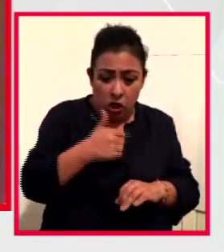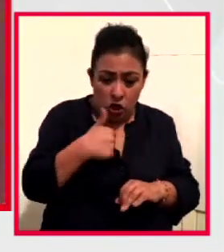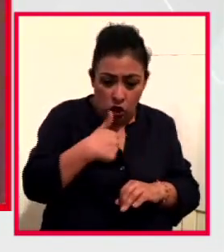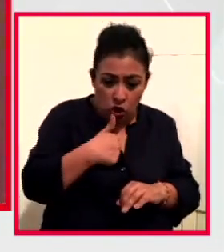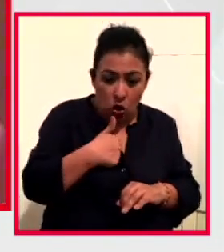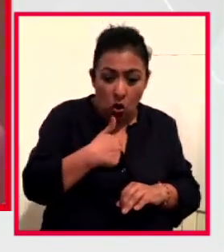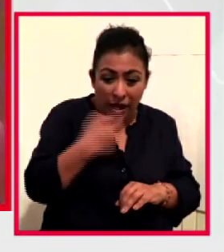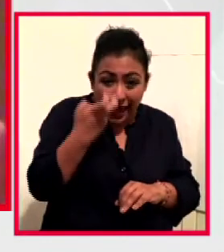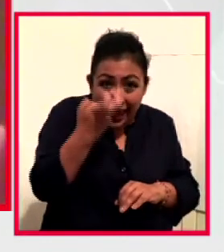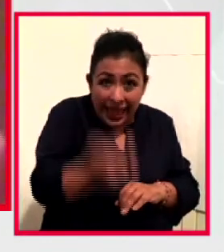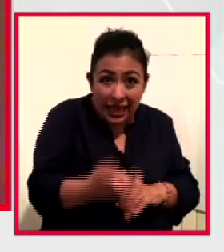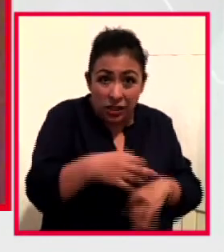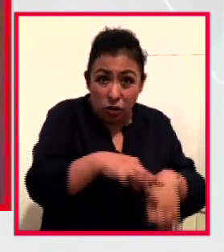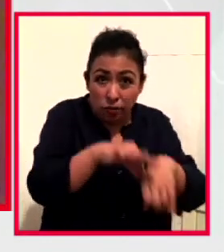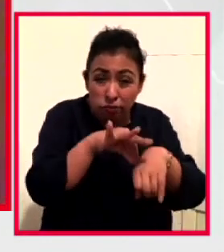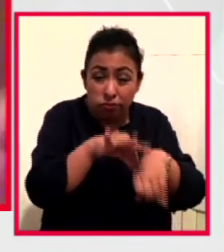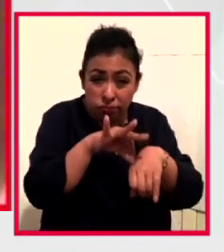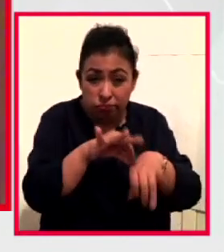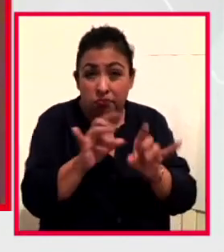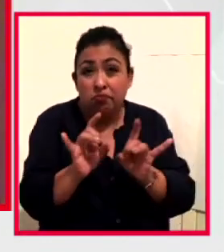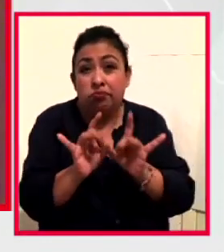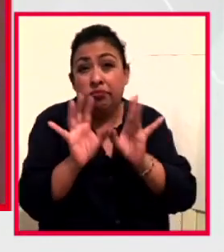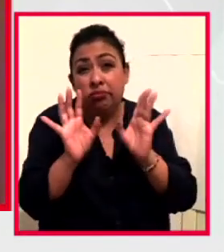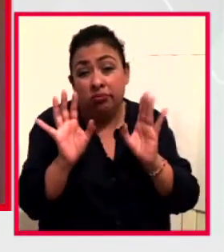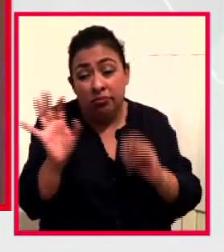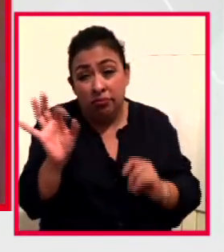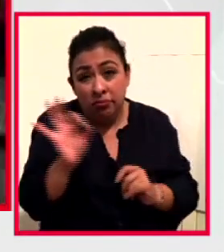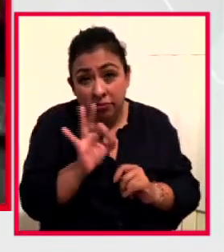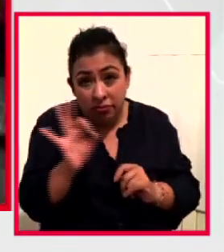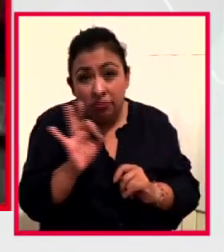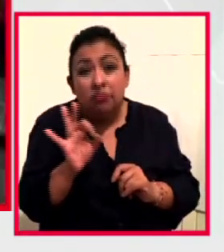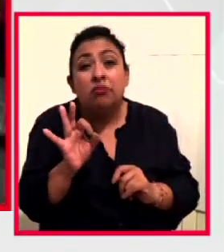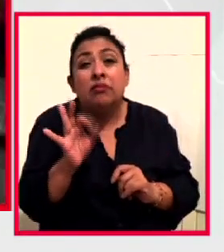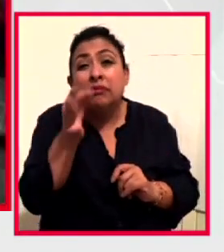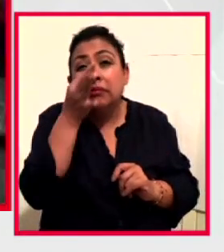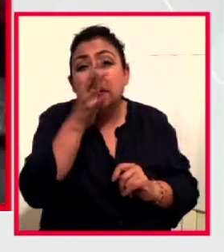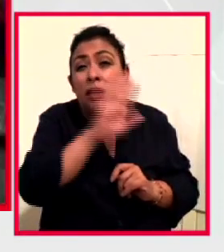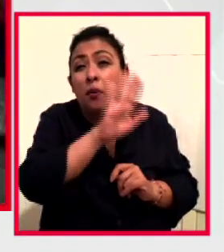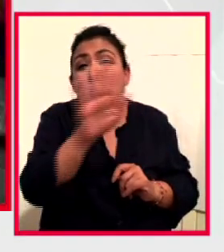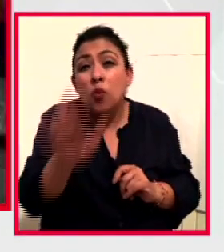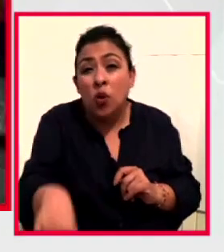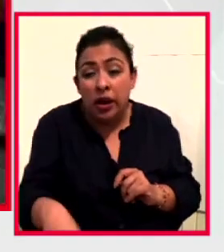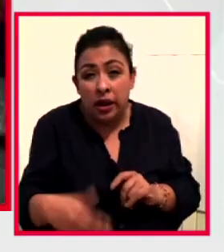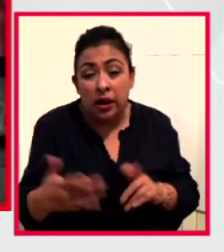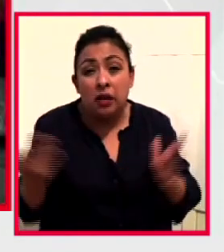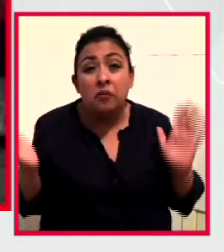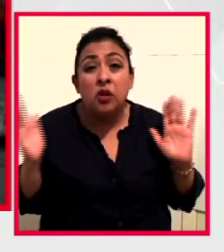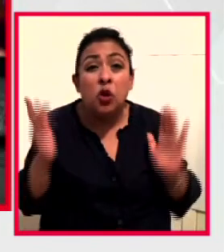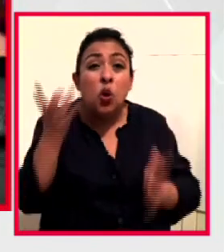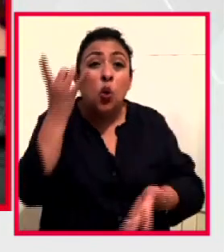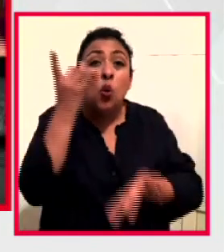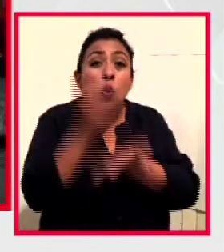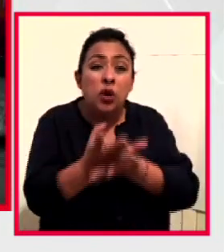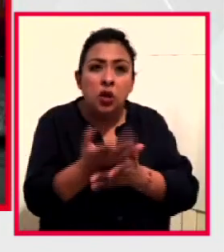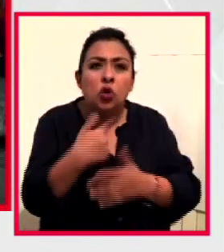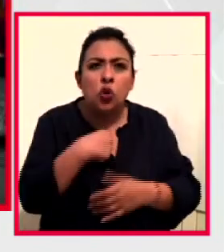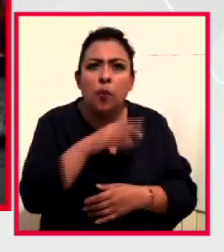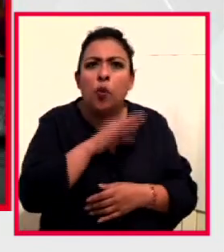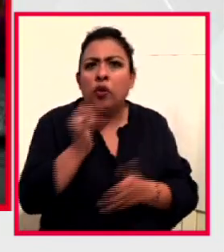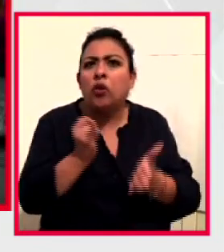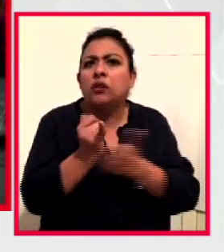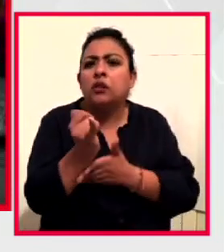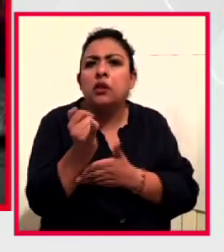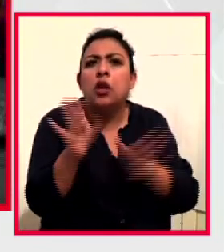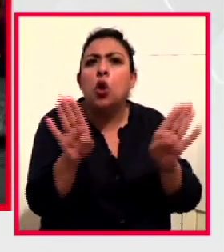situación en donde igual estamos cerca del final de la vida, y que lo único que nos queda es poder elegir, bueno, en qué condiciones